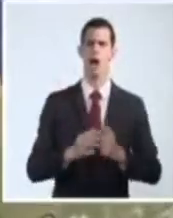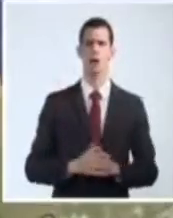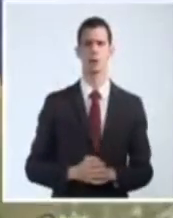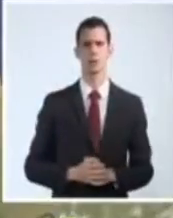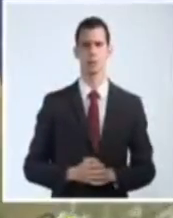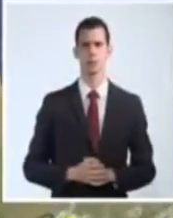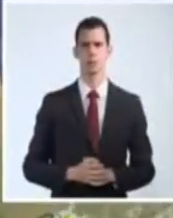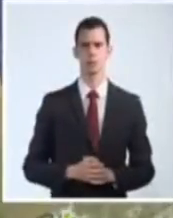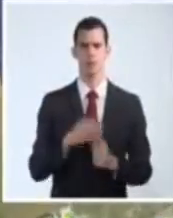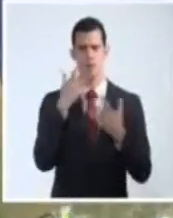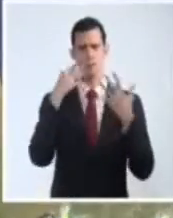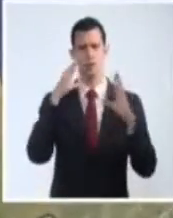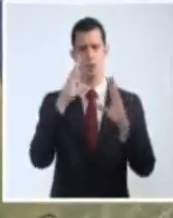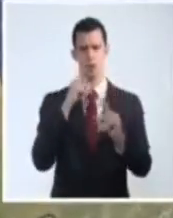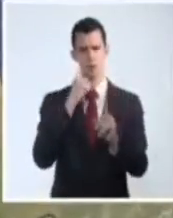les deseo que pase una feliz noche y hasta mañana.